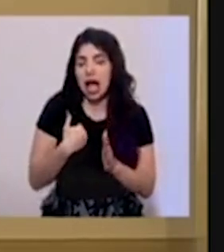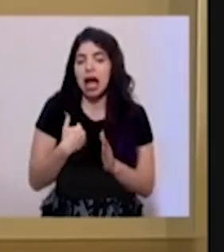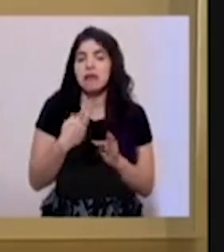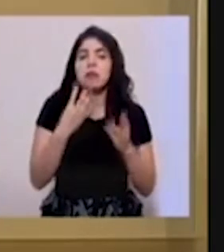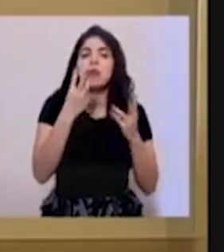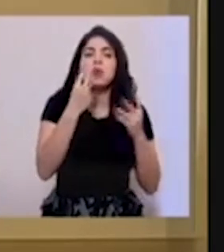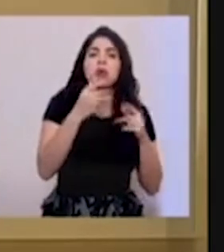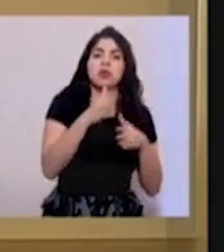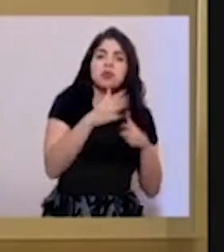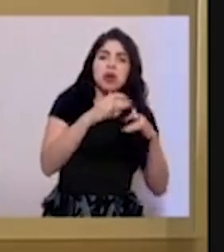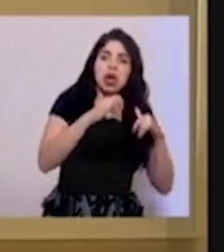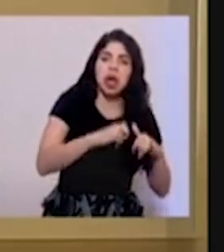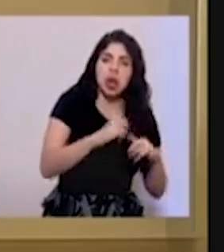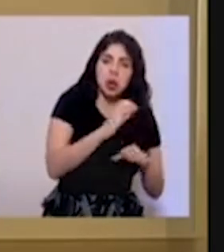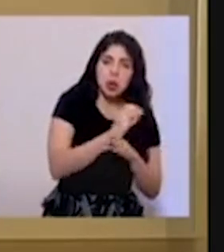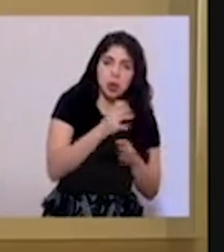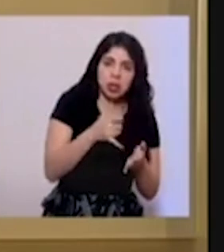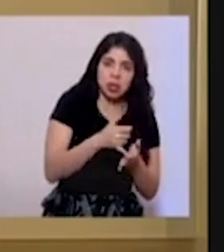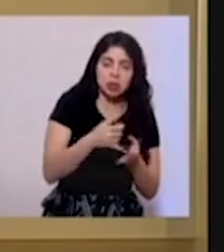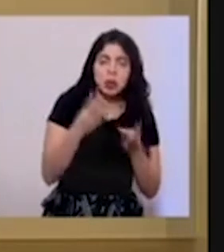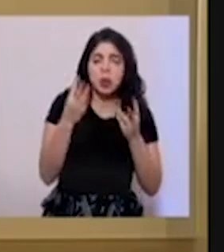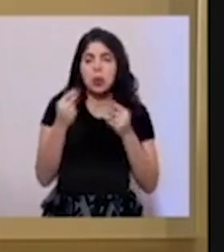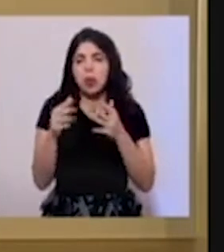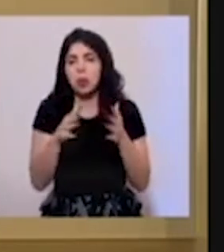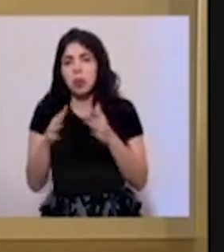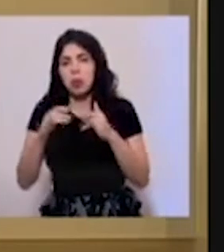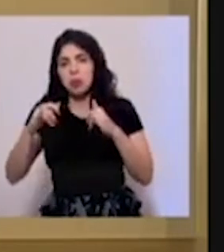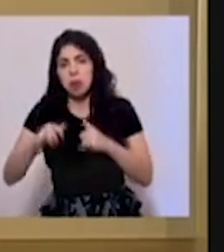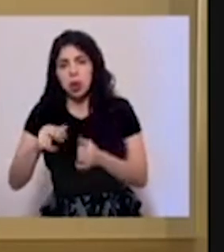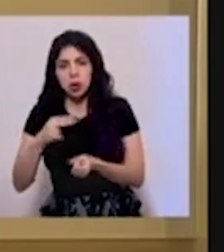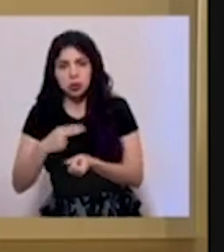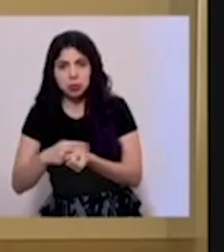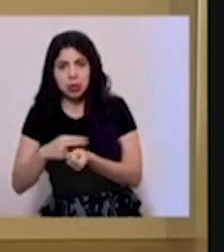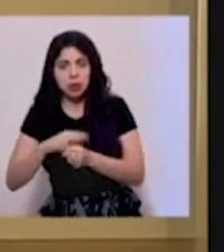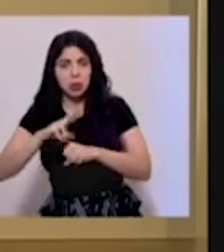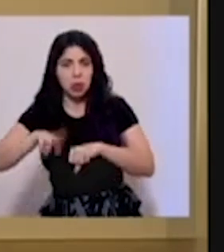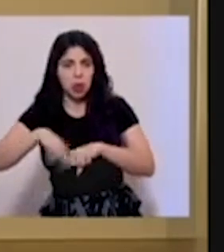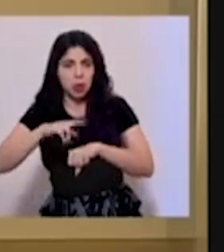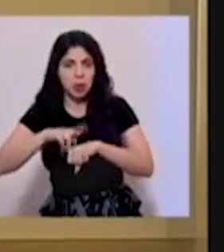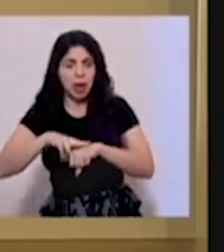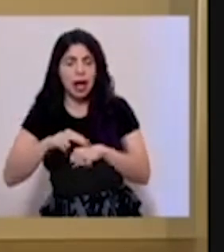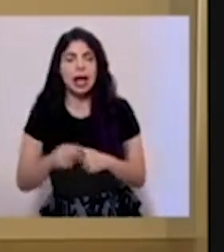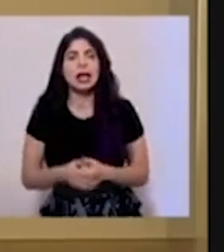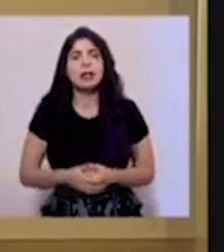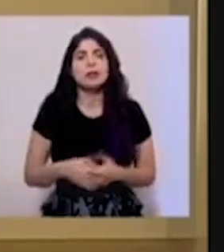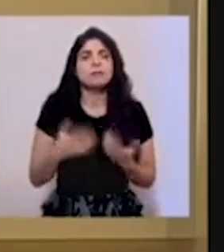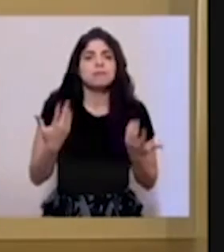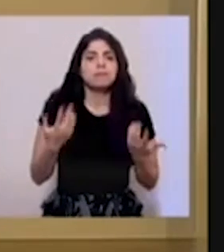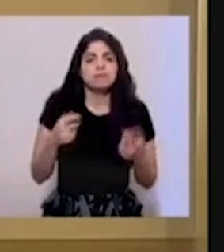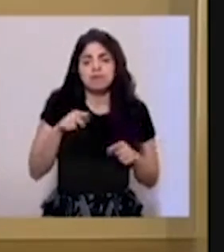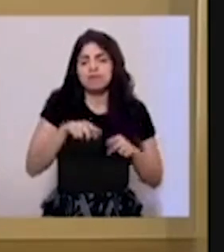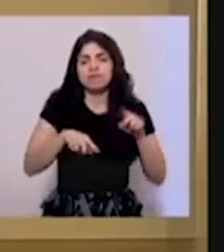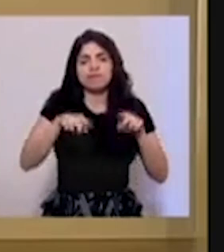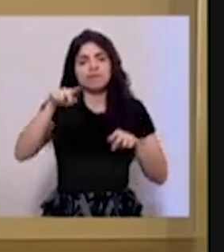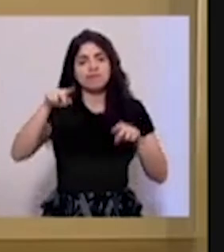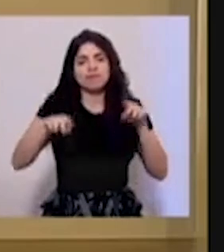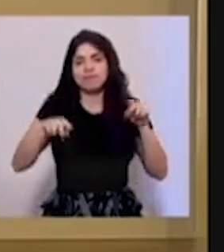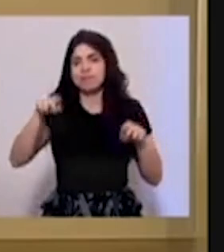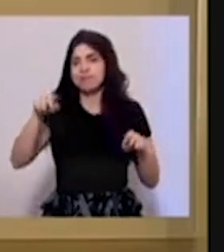estancias promedio en UCI, estancias promedio en hospitalización normal. Eso varía,